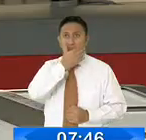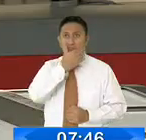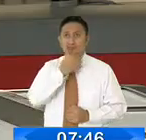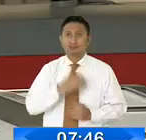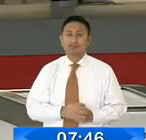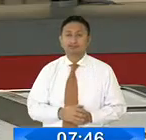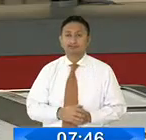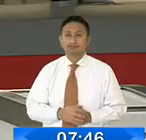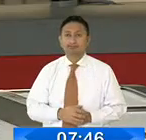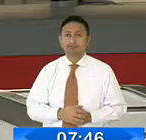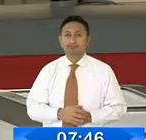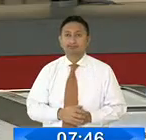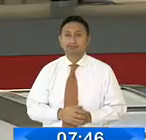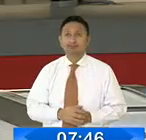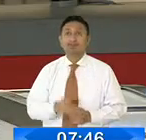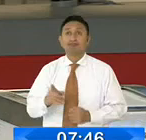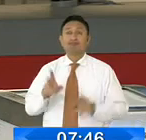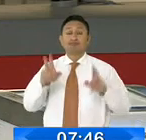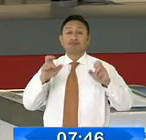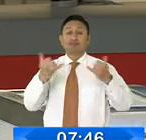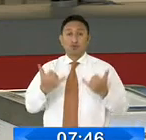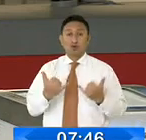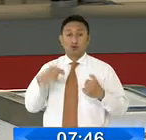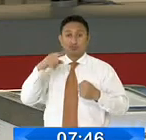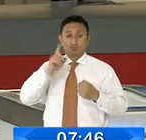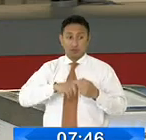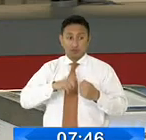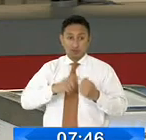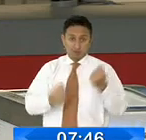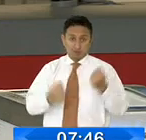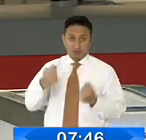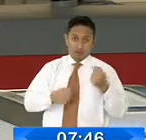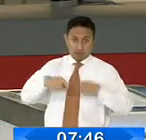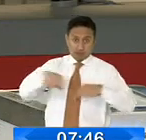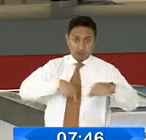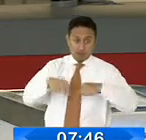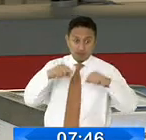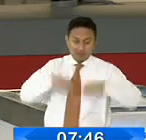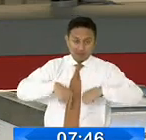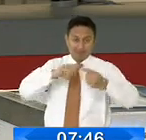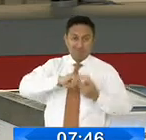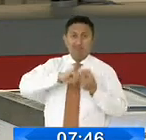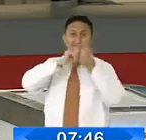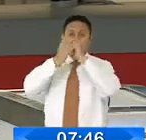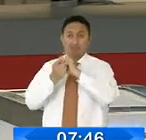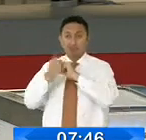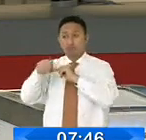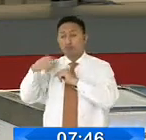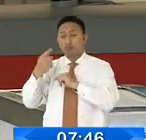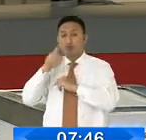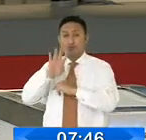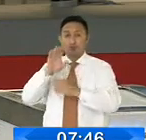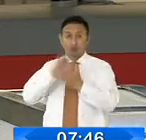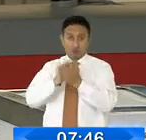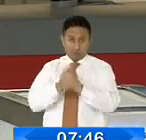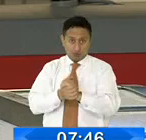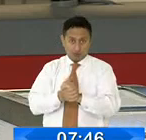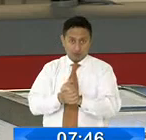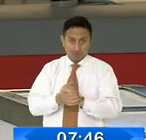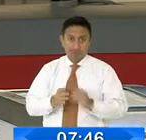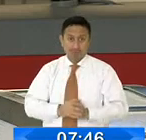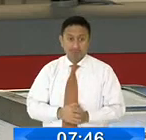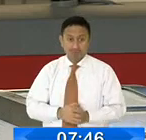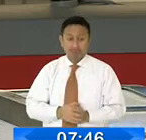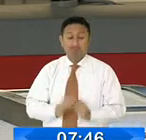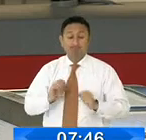La medida hoy circula que se aplica en el distrito metropolitano de Quito se va a modificar a partir de este próximo 4 de noviembre, mientras